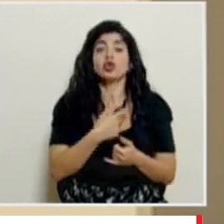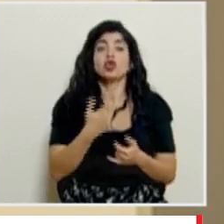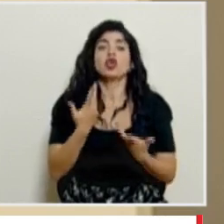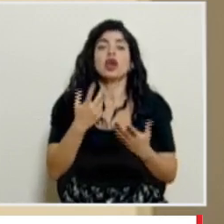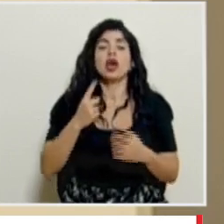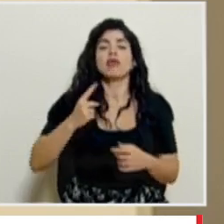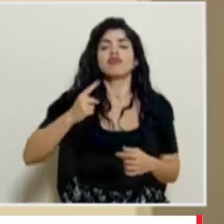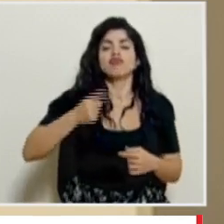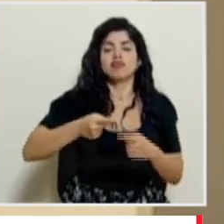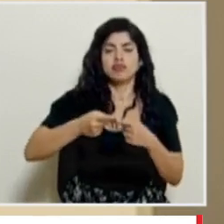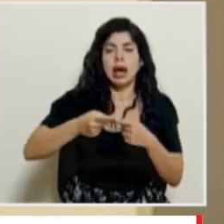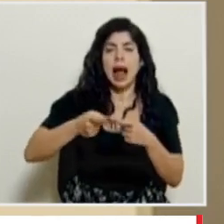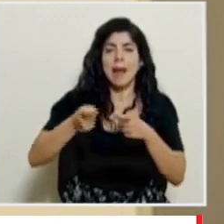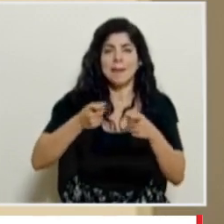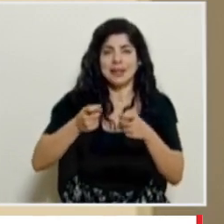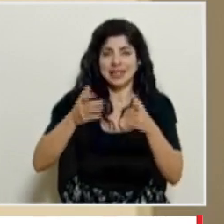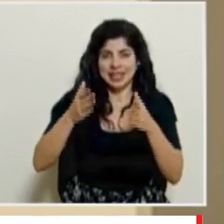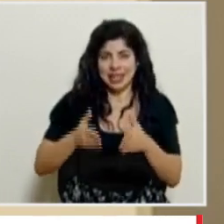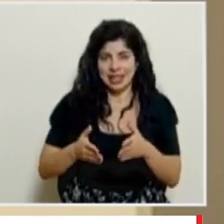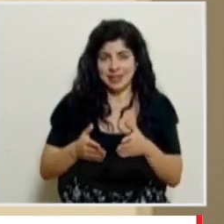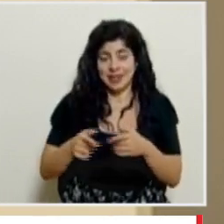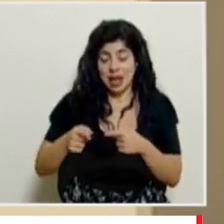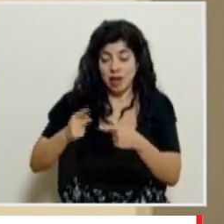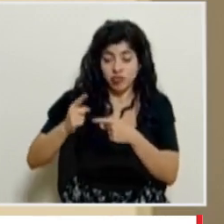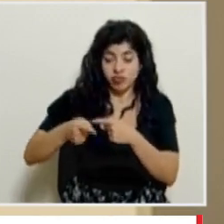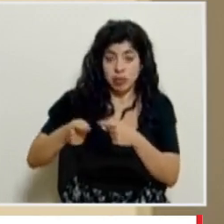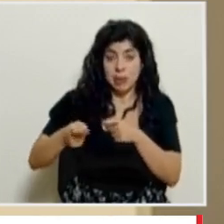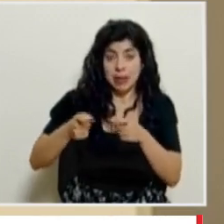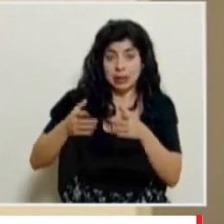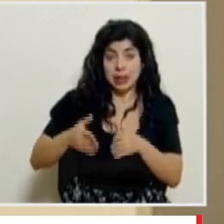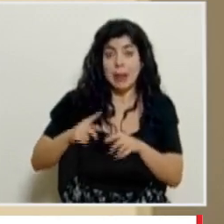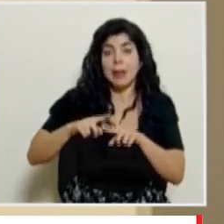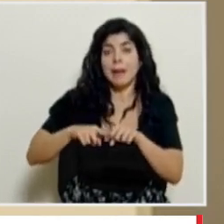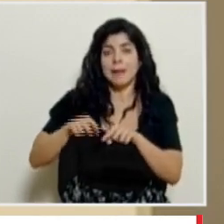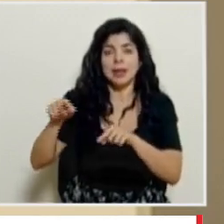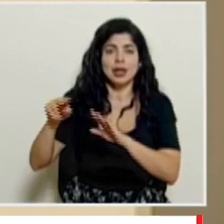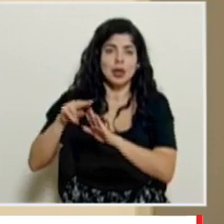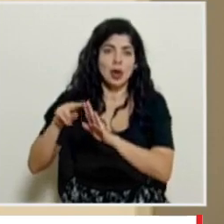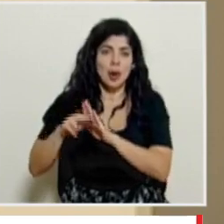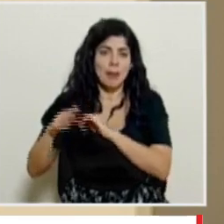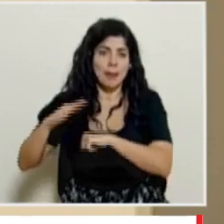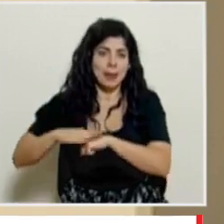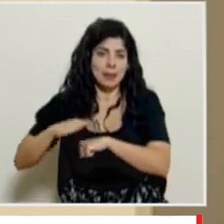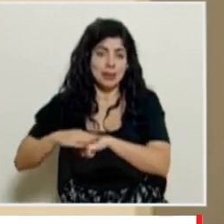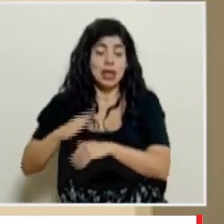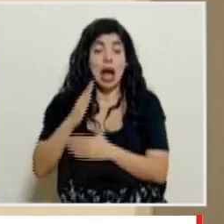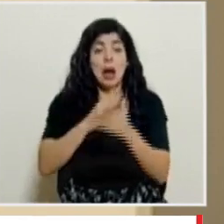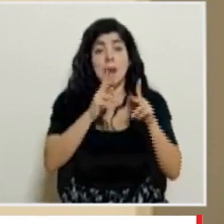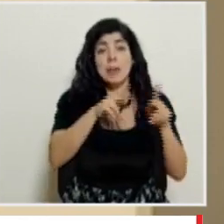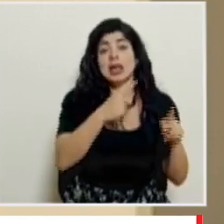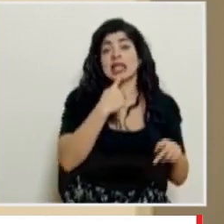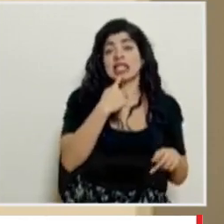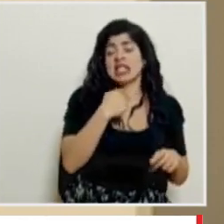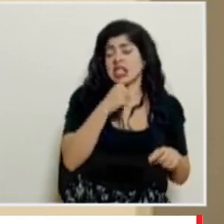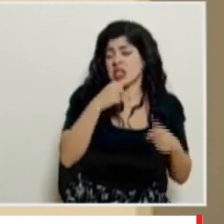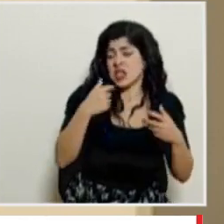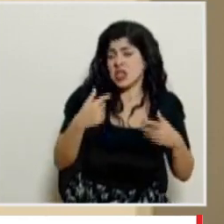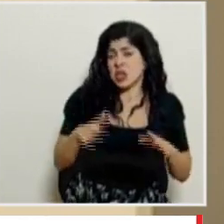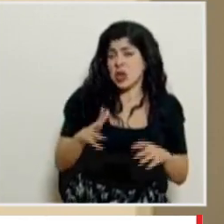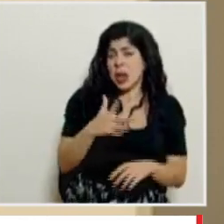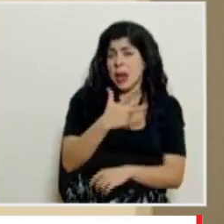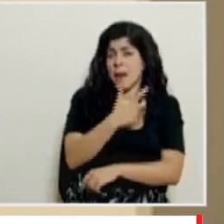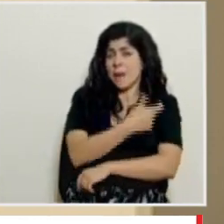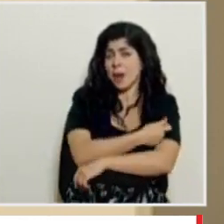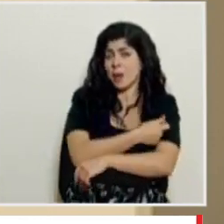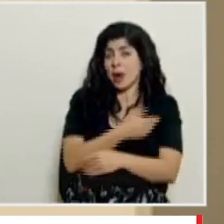administrativas que se tomarán de acuerdo a lo que permita la normativa recordemos que algunas personas dijeron que no se querían vacunar antes